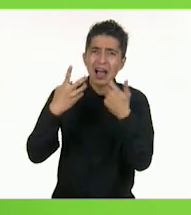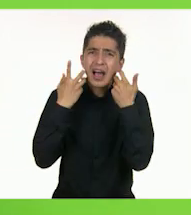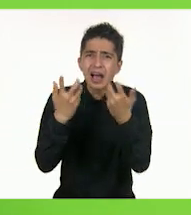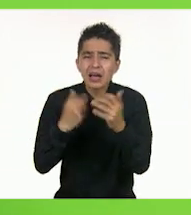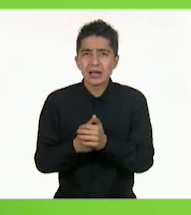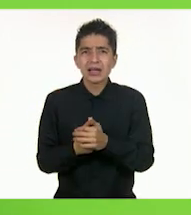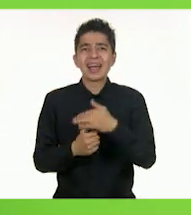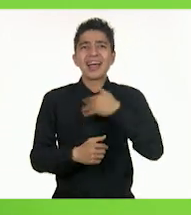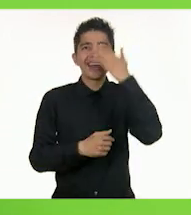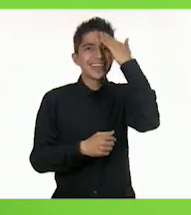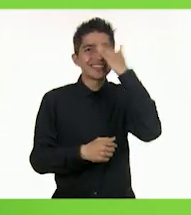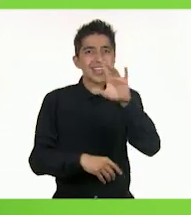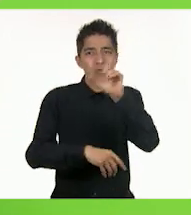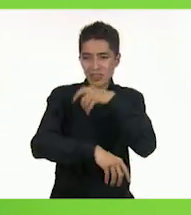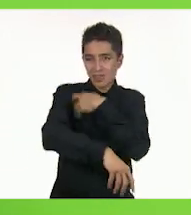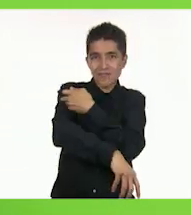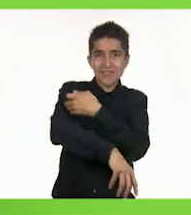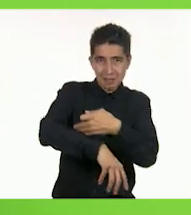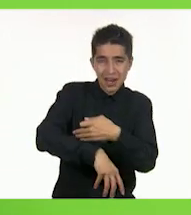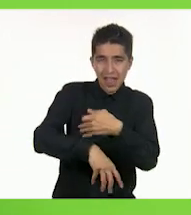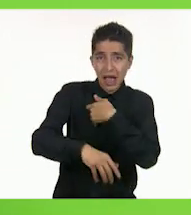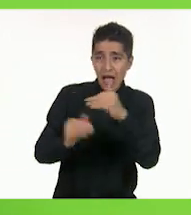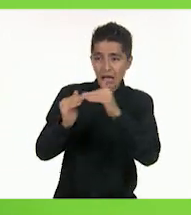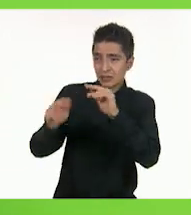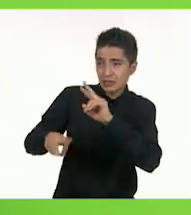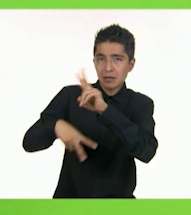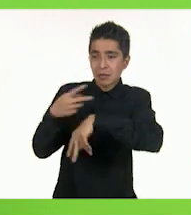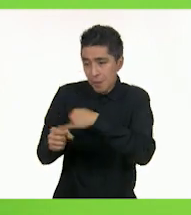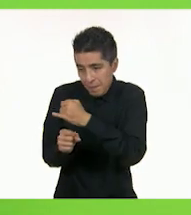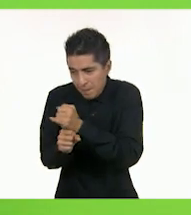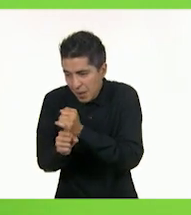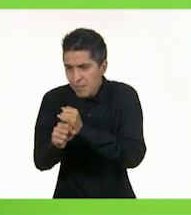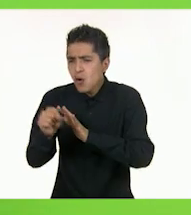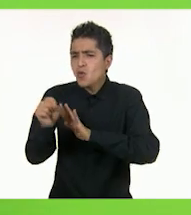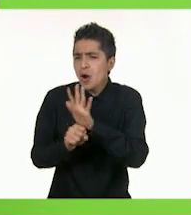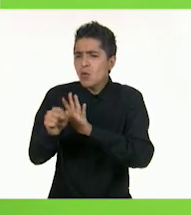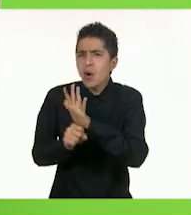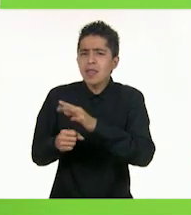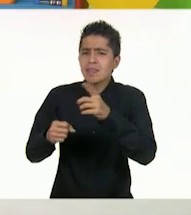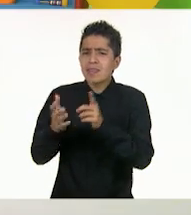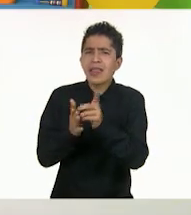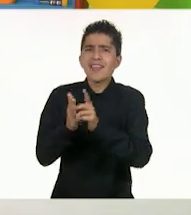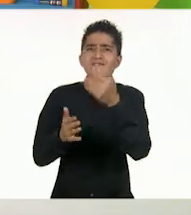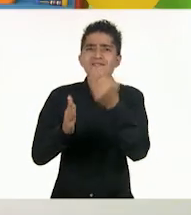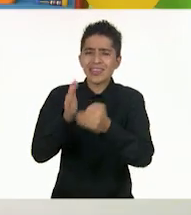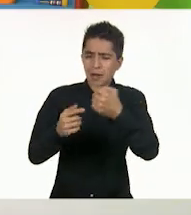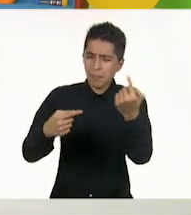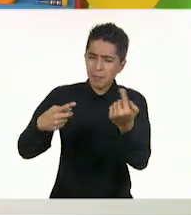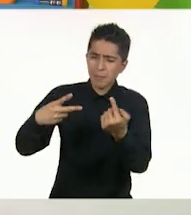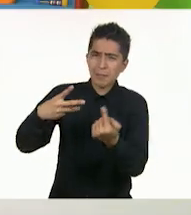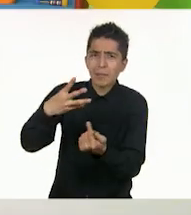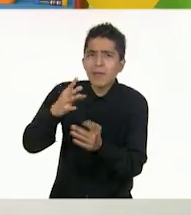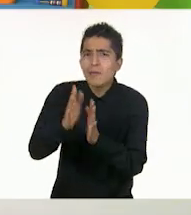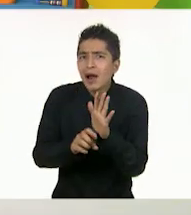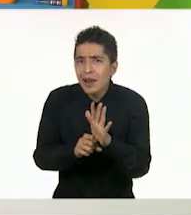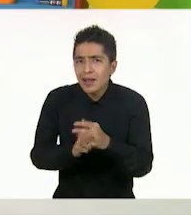a mi familia, ahora que llegue a casa, que investiguemos cuáles son los demás. ¡Qué buena idea!